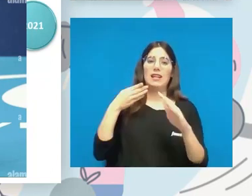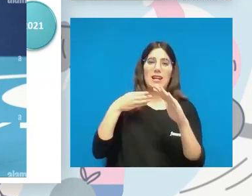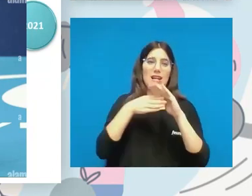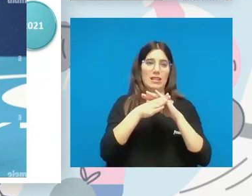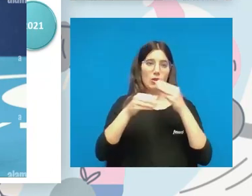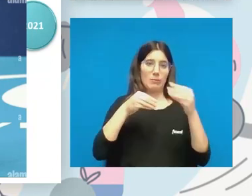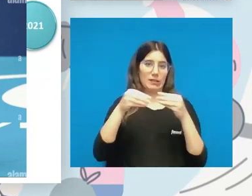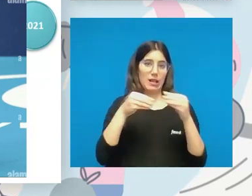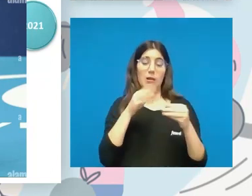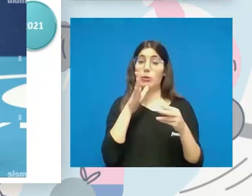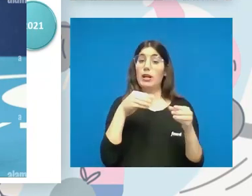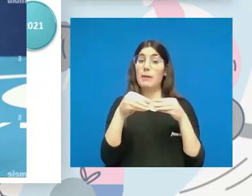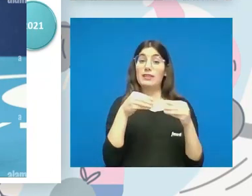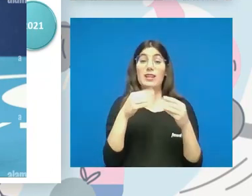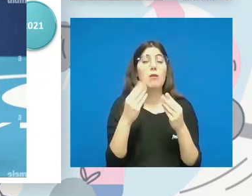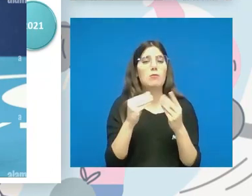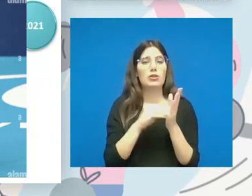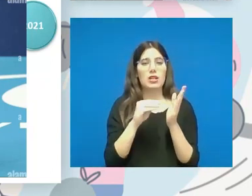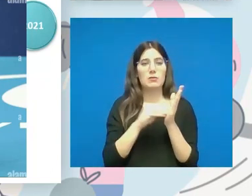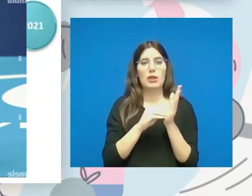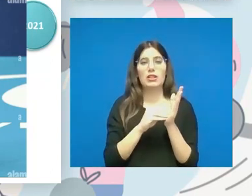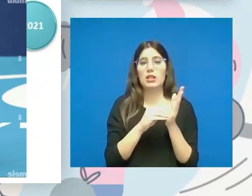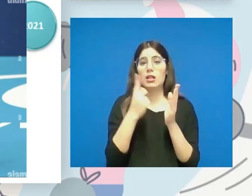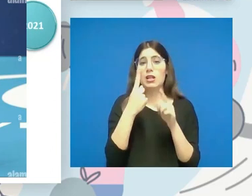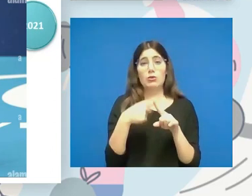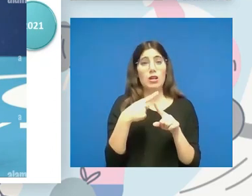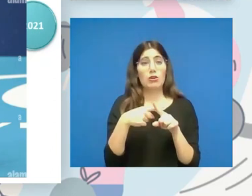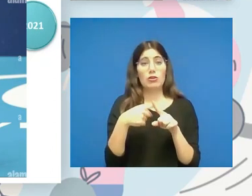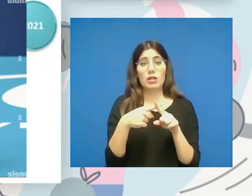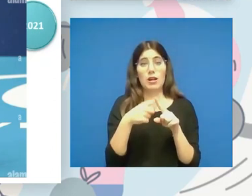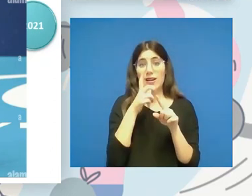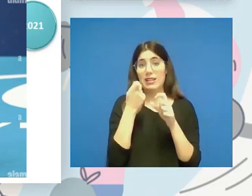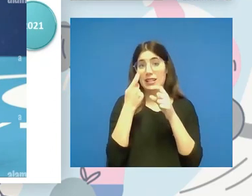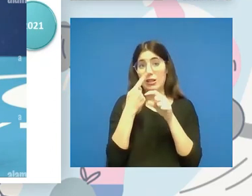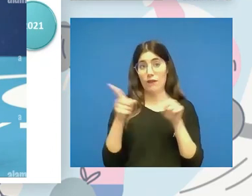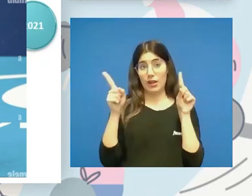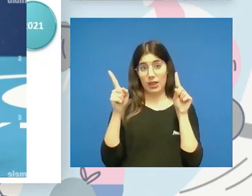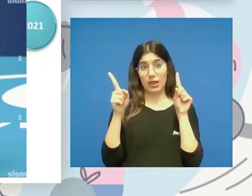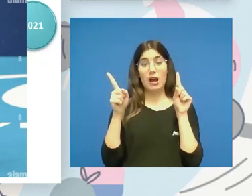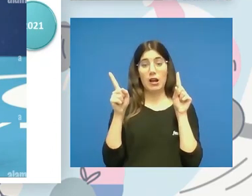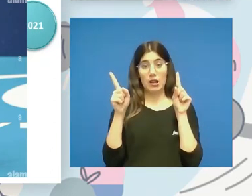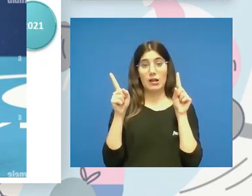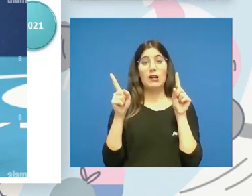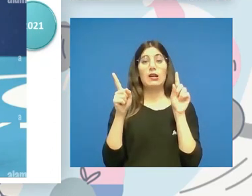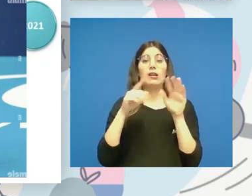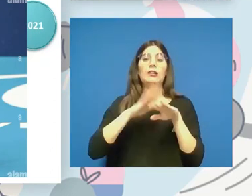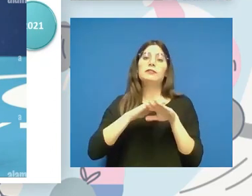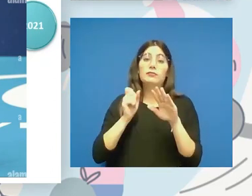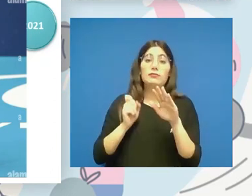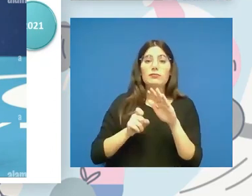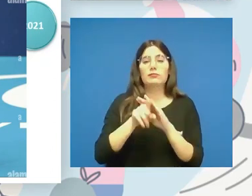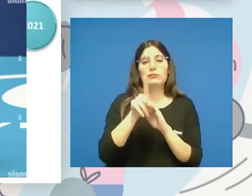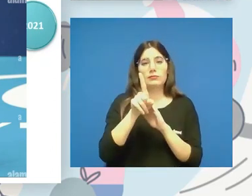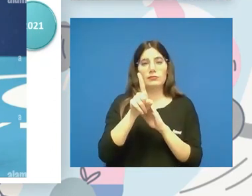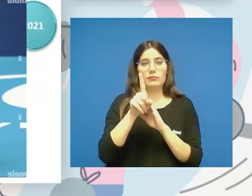vemos que el material muchas veces puede ser un elemento diferenciador a la hora de desarrollar el